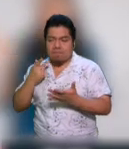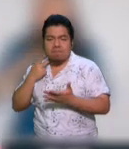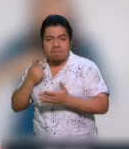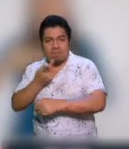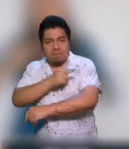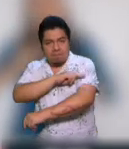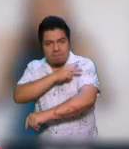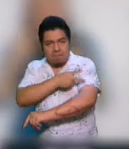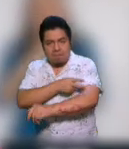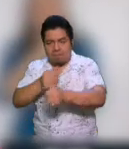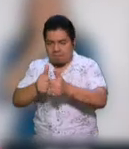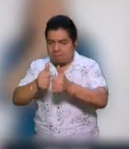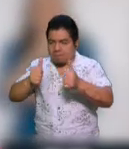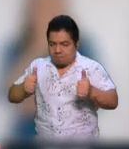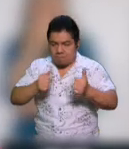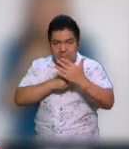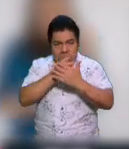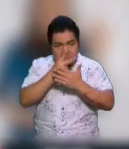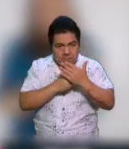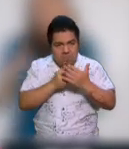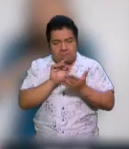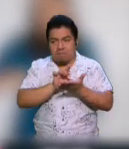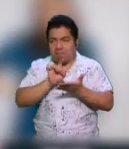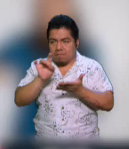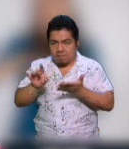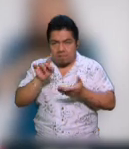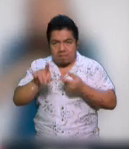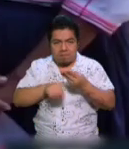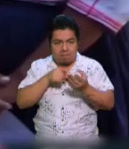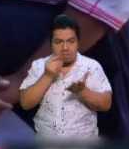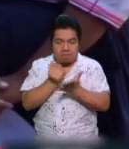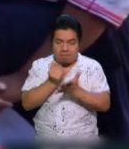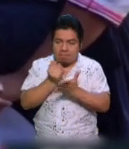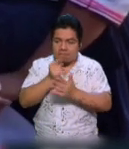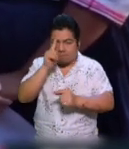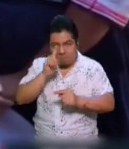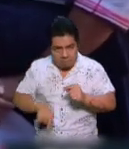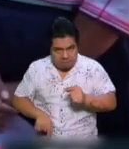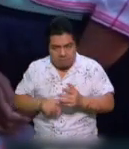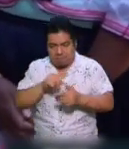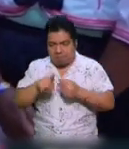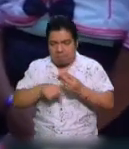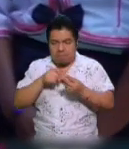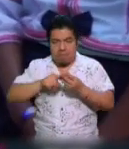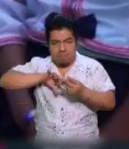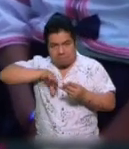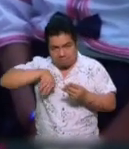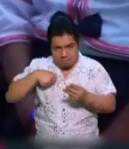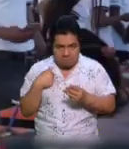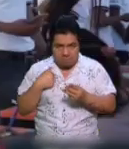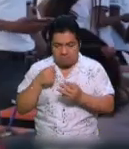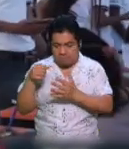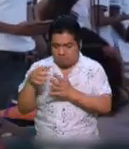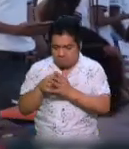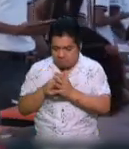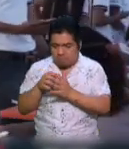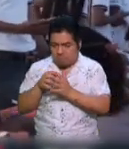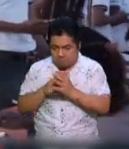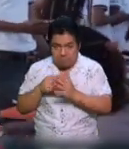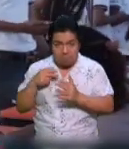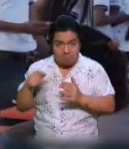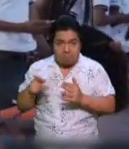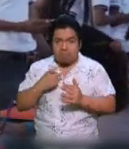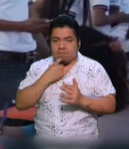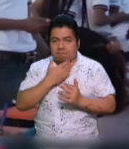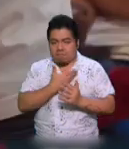También se entregaron programas sociales de forma directa, se eliminó la condonación de impuestos y se aplicó la austeridad republicana, lo que dijo propició que en su